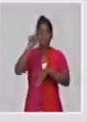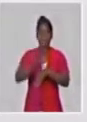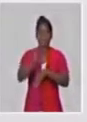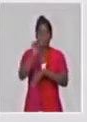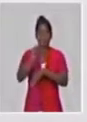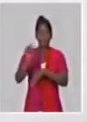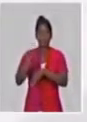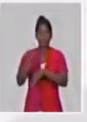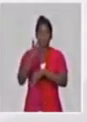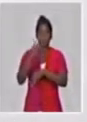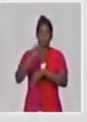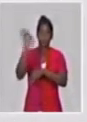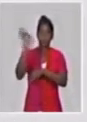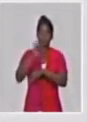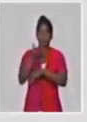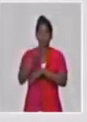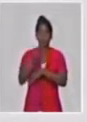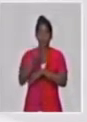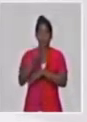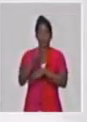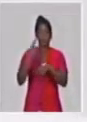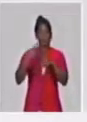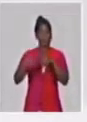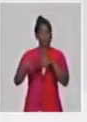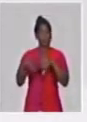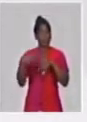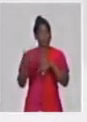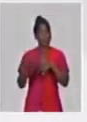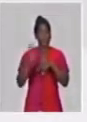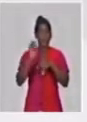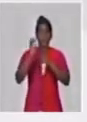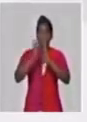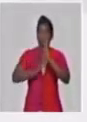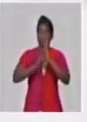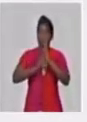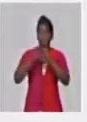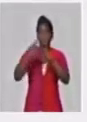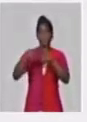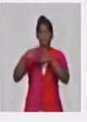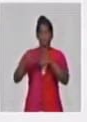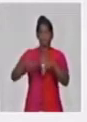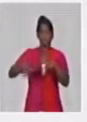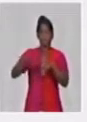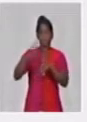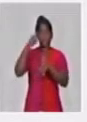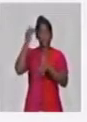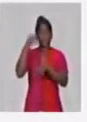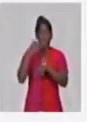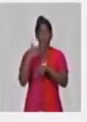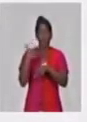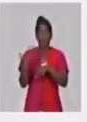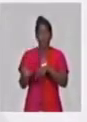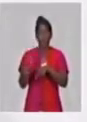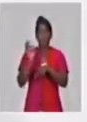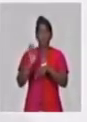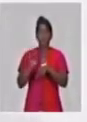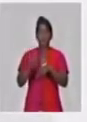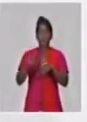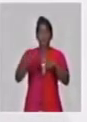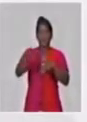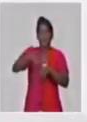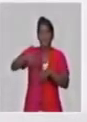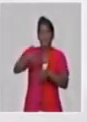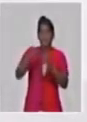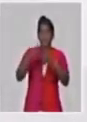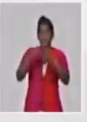cooperativas, arrendamientos, hablamos fundamentalmente porque tanto conoce nuestra población las unidades del barrio Chino. Son unidades arrendadas de nuestro